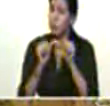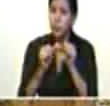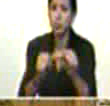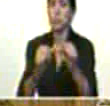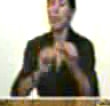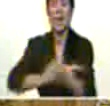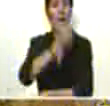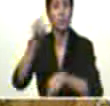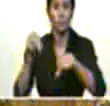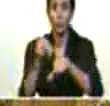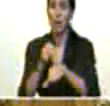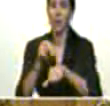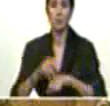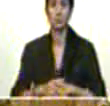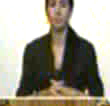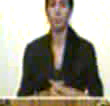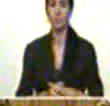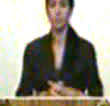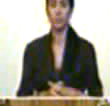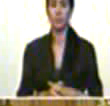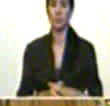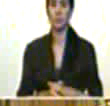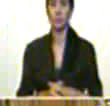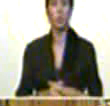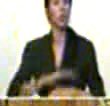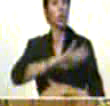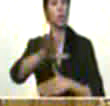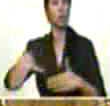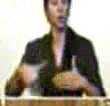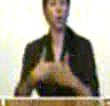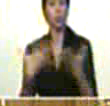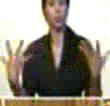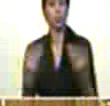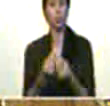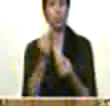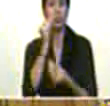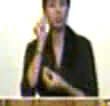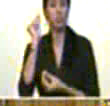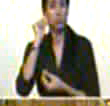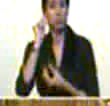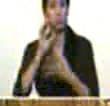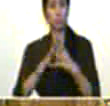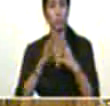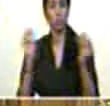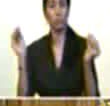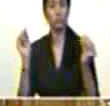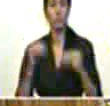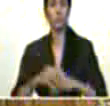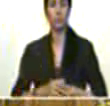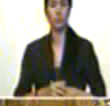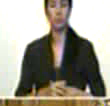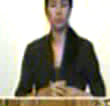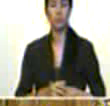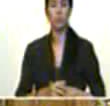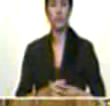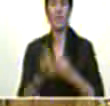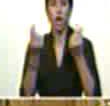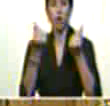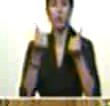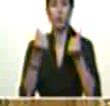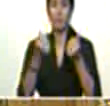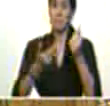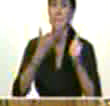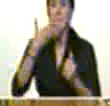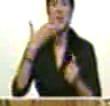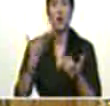nacional y entre todos y todas de una economía rentista